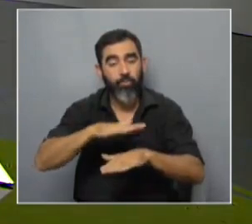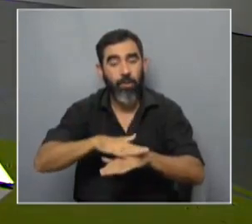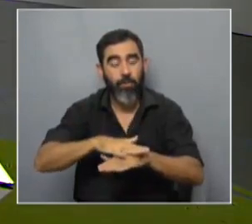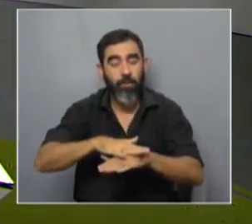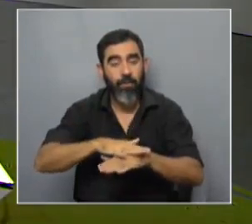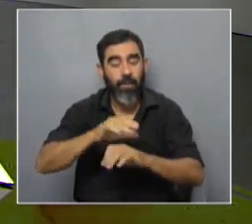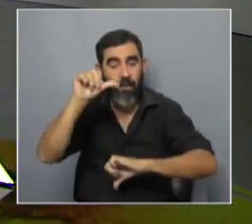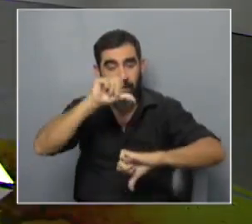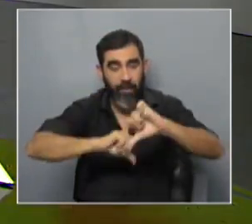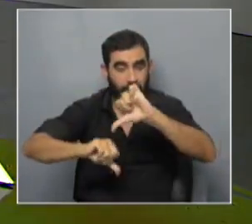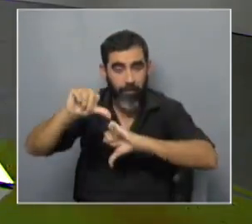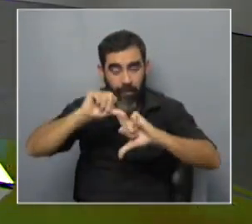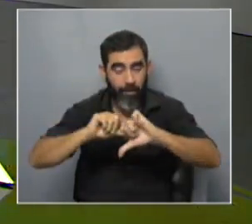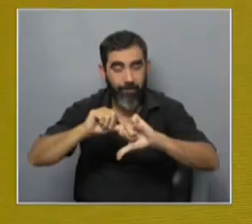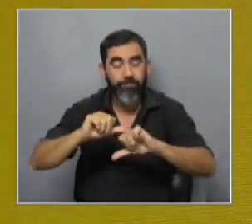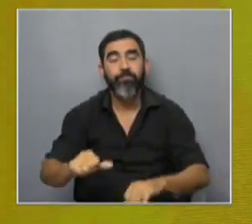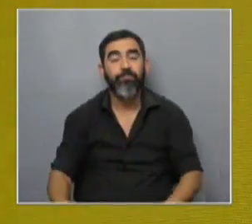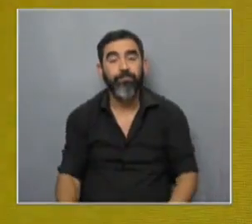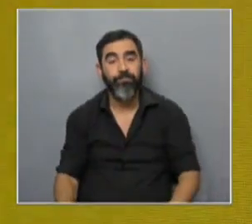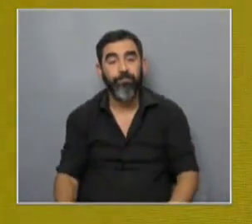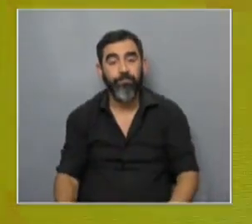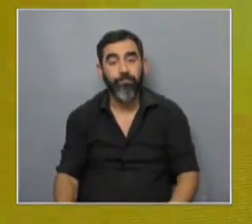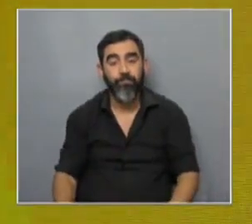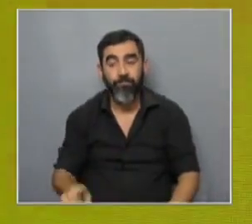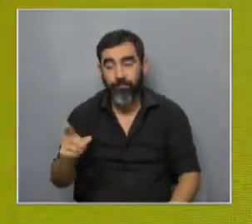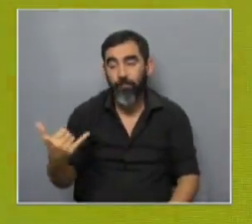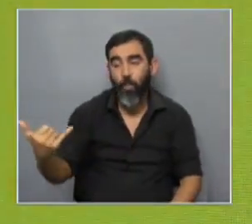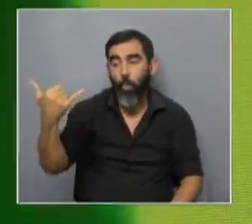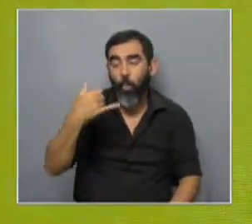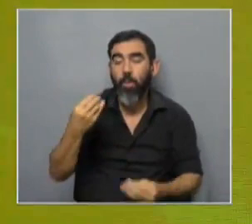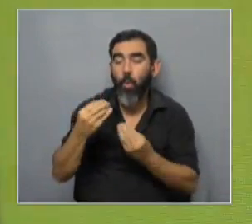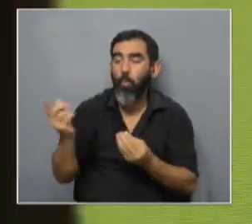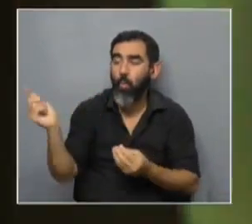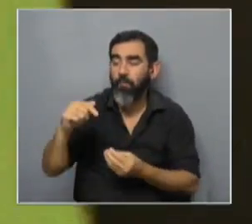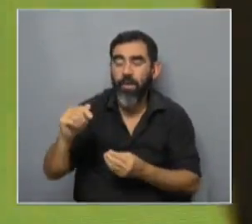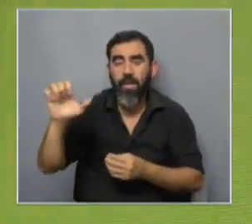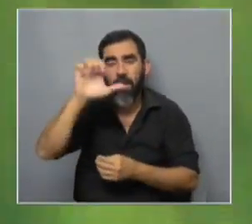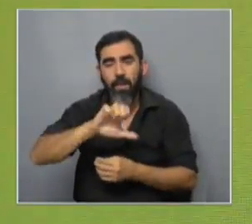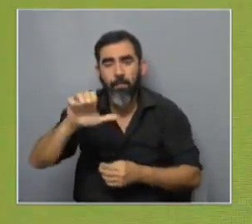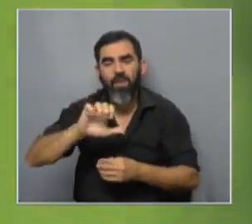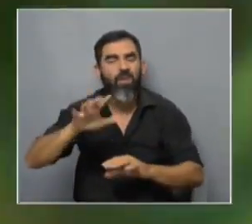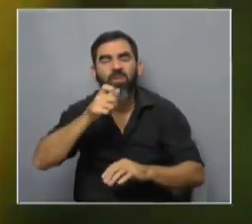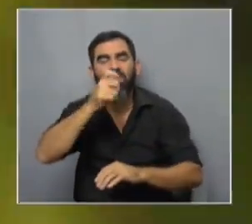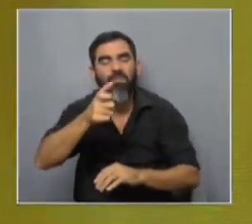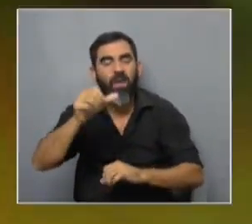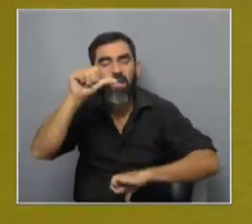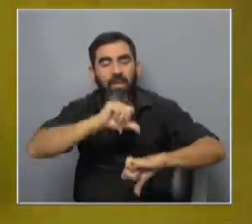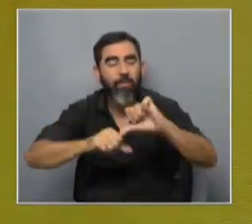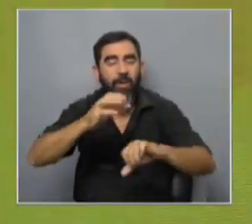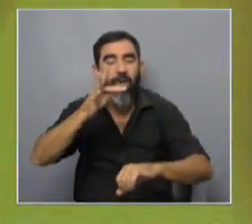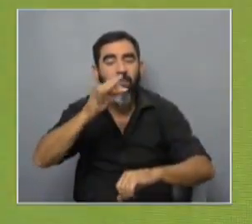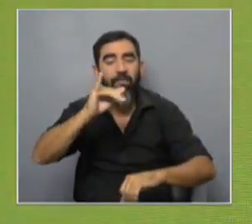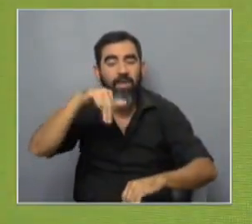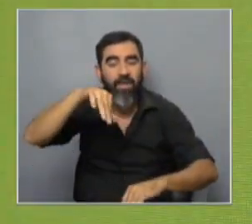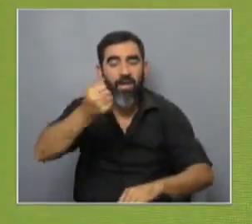que es el área de química fina y bueno y él nos contaba cómo surgió Cufina qué es la química fina y bueno y qué es